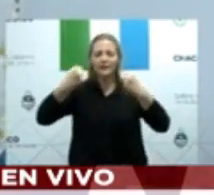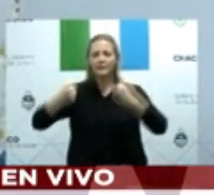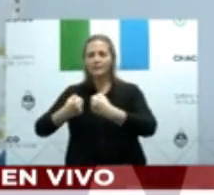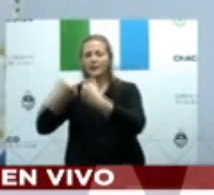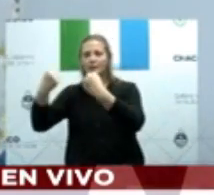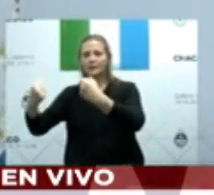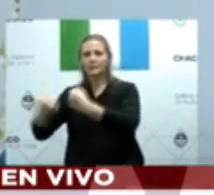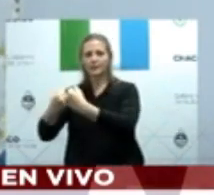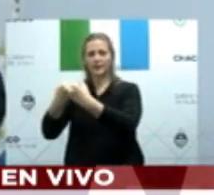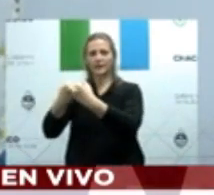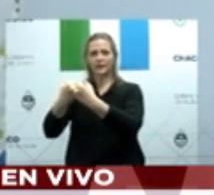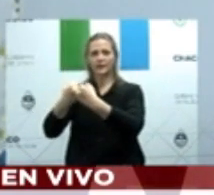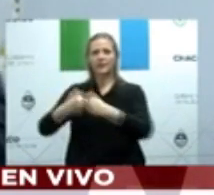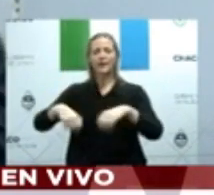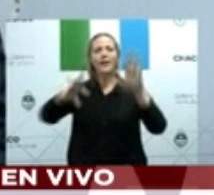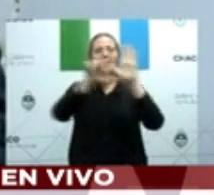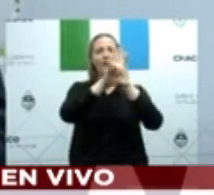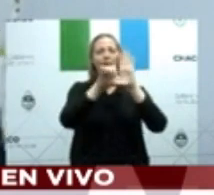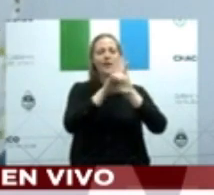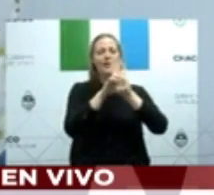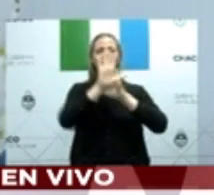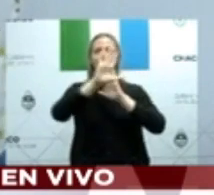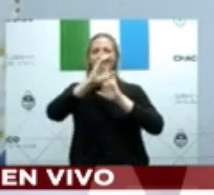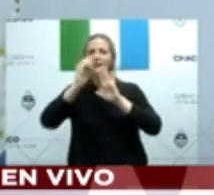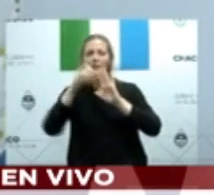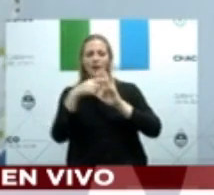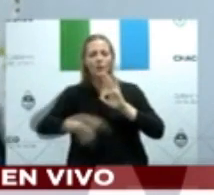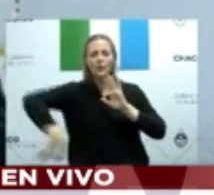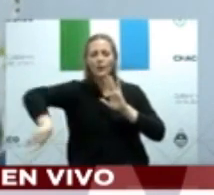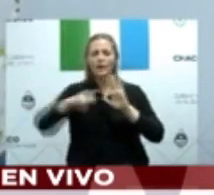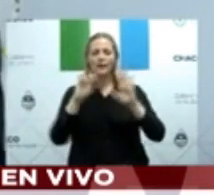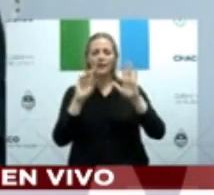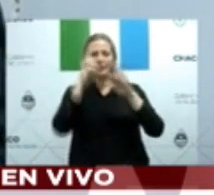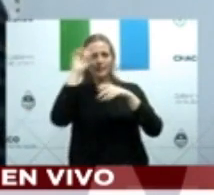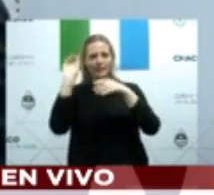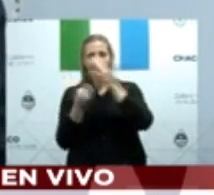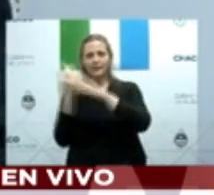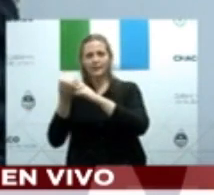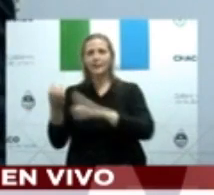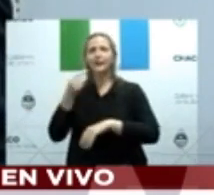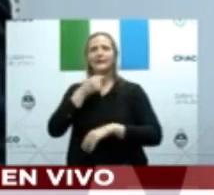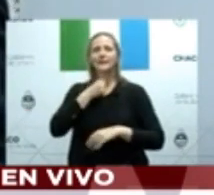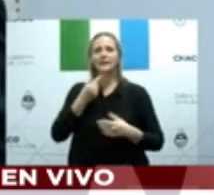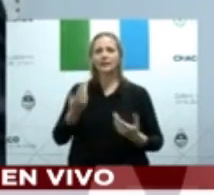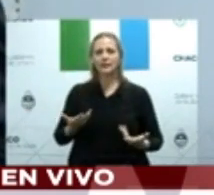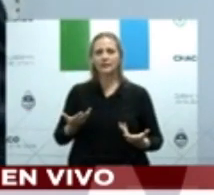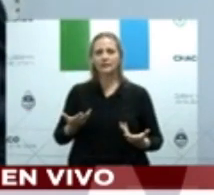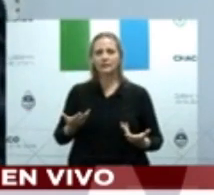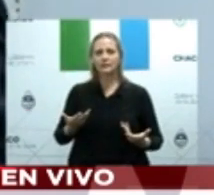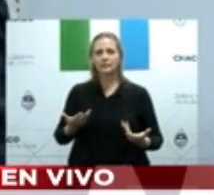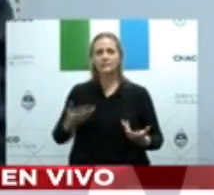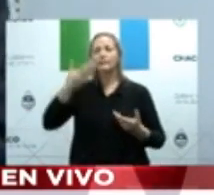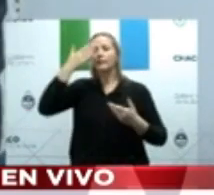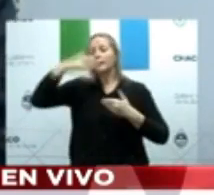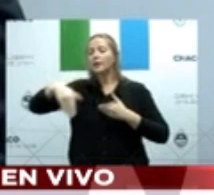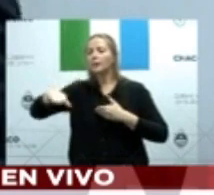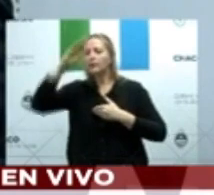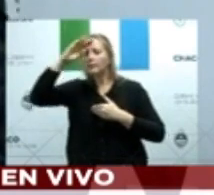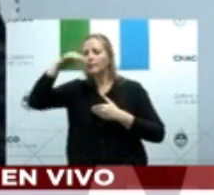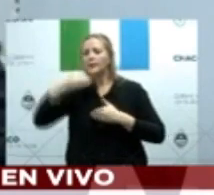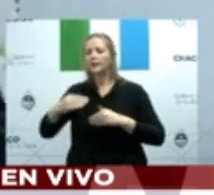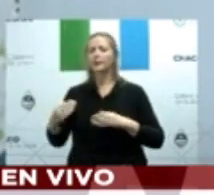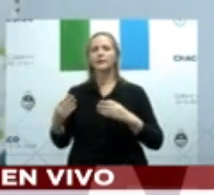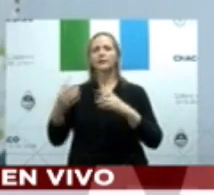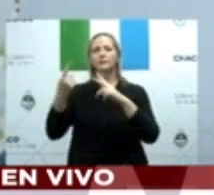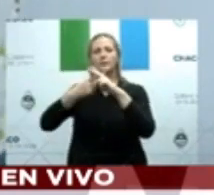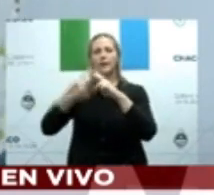haciendo. Y lo dije, lo hagámoslo el 25 de mayo, o el 20 de junio, o el 9 de julio, o cuando quieran. Pero hagámoslo, entre todos y con todos.